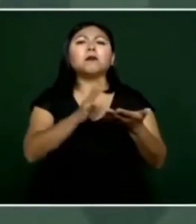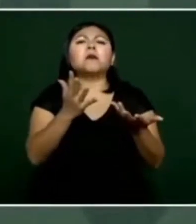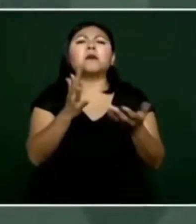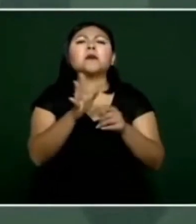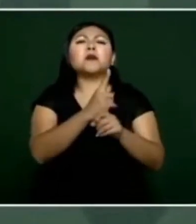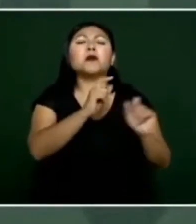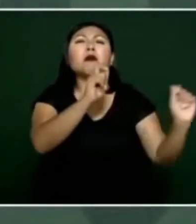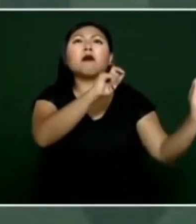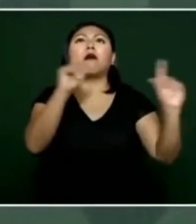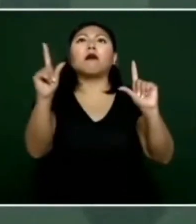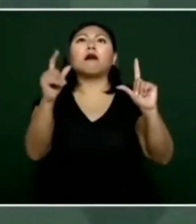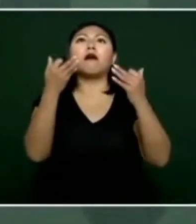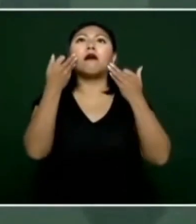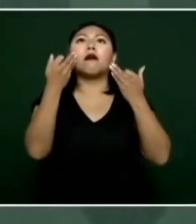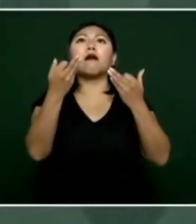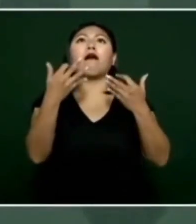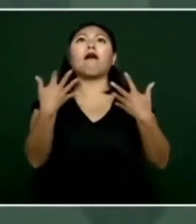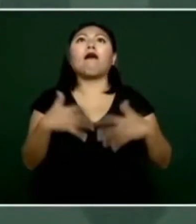engañando